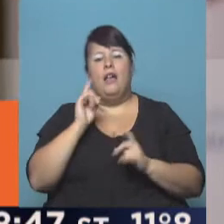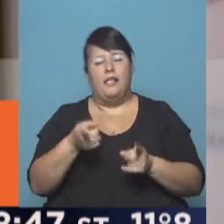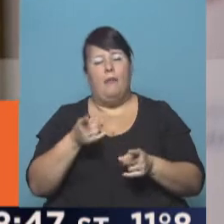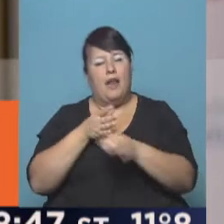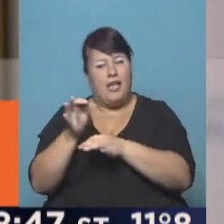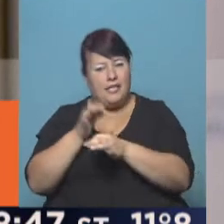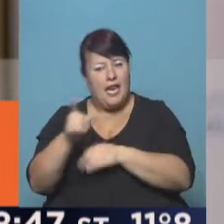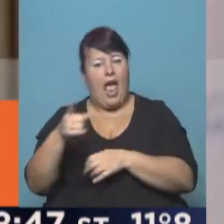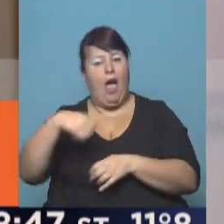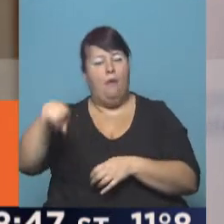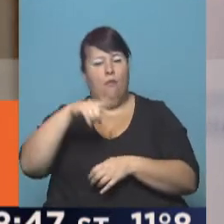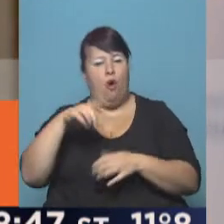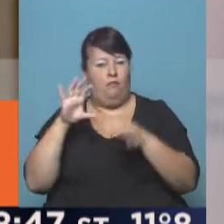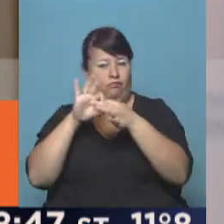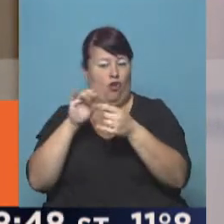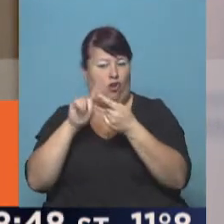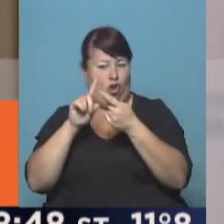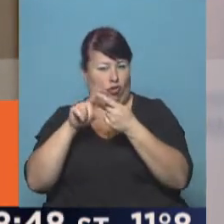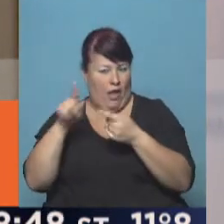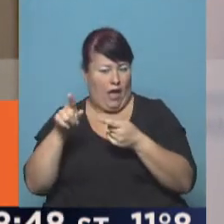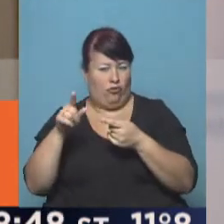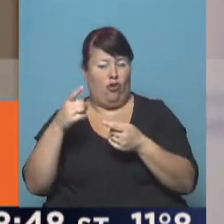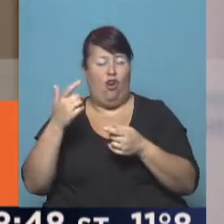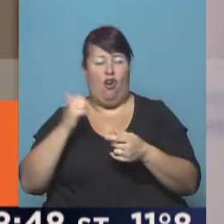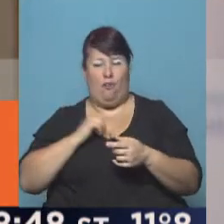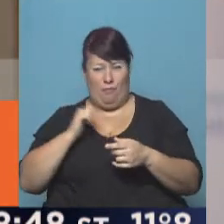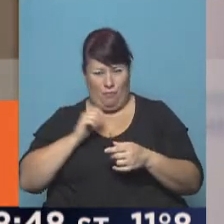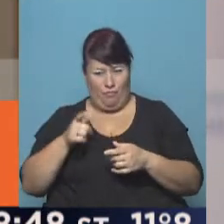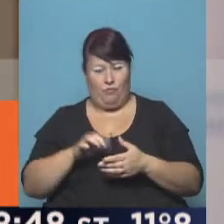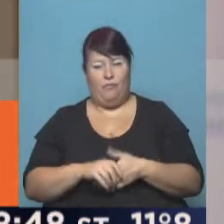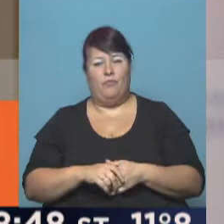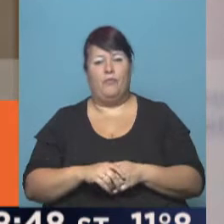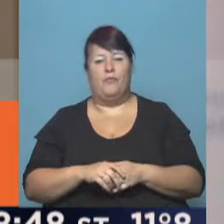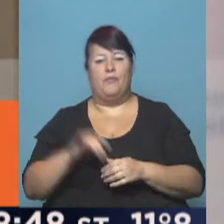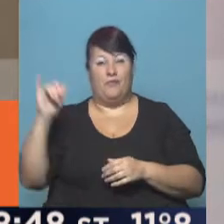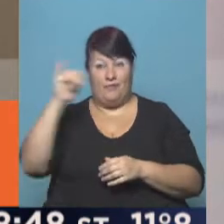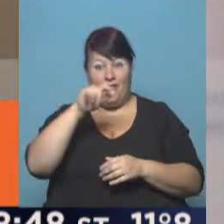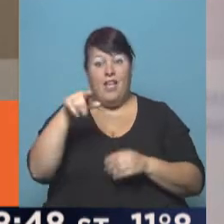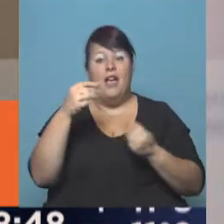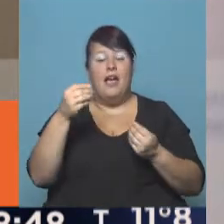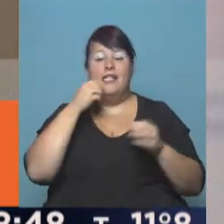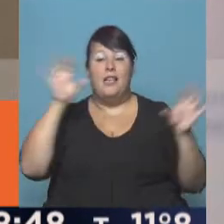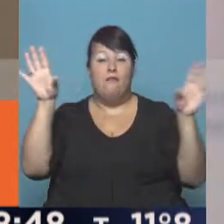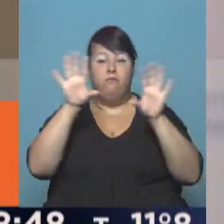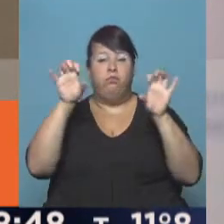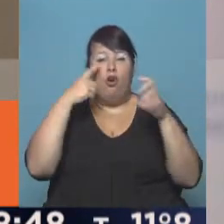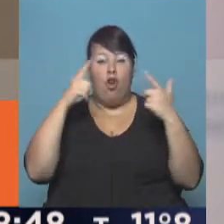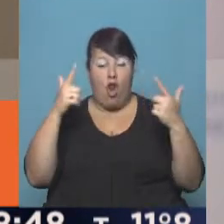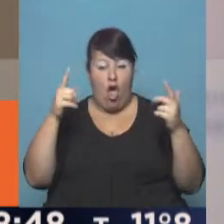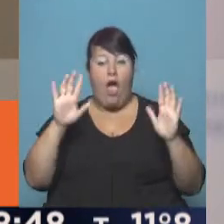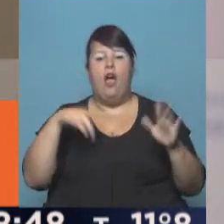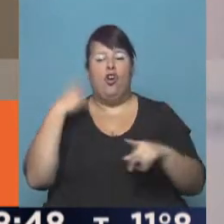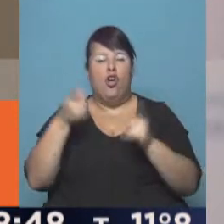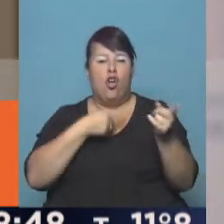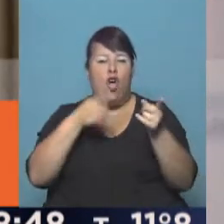instrucciones a nuestros enlaces que están con la Fuerza Aérea de cuando el radar lo pierde, nosotros